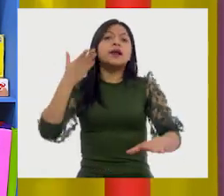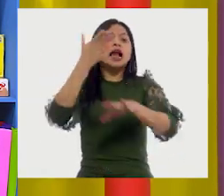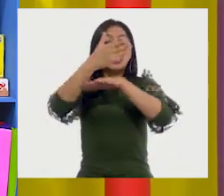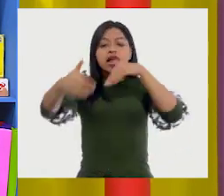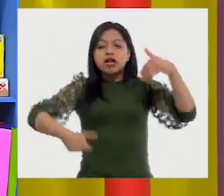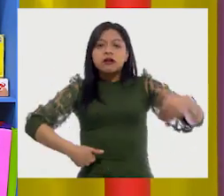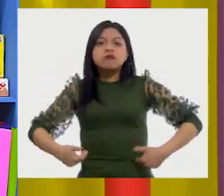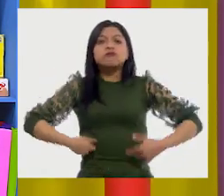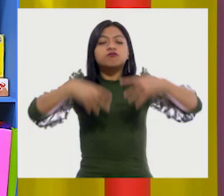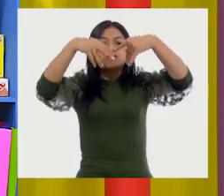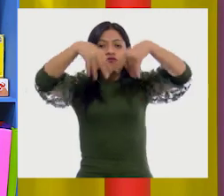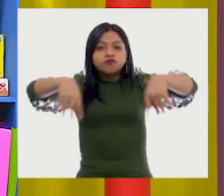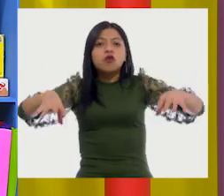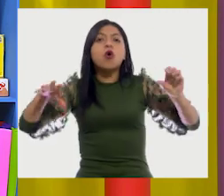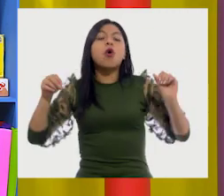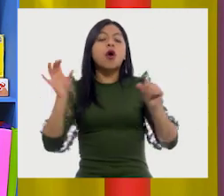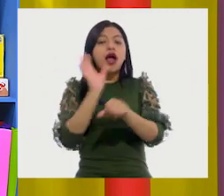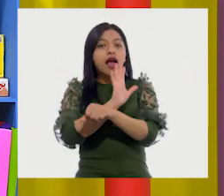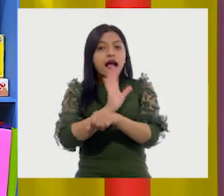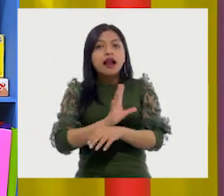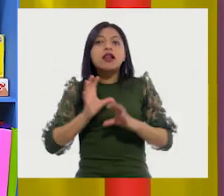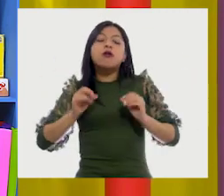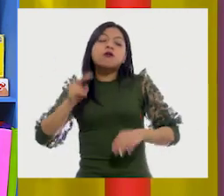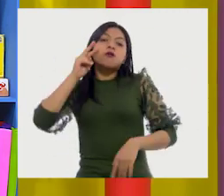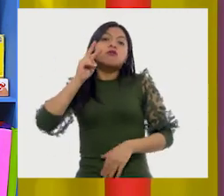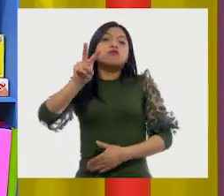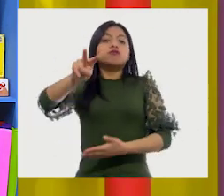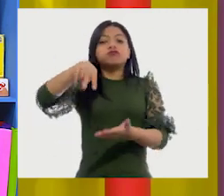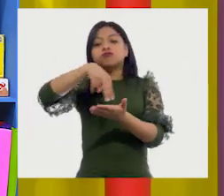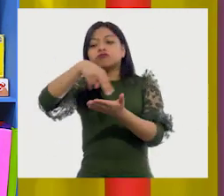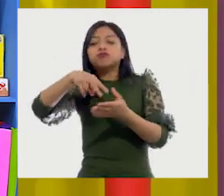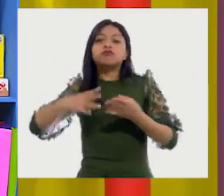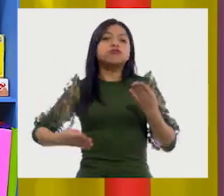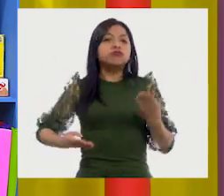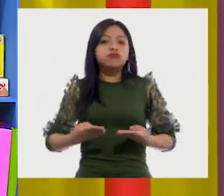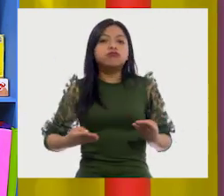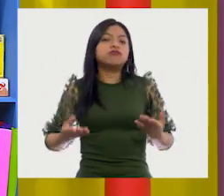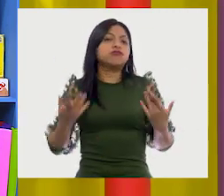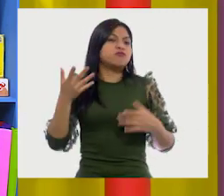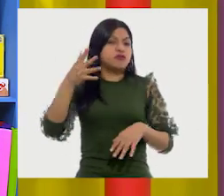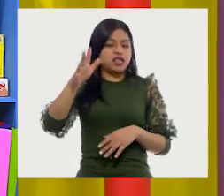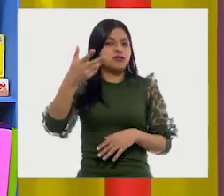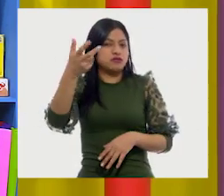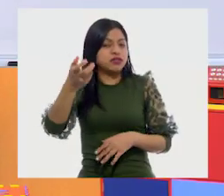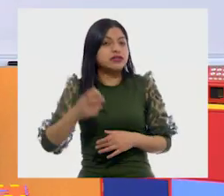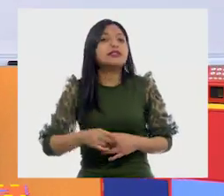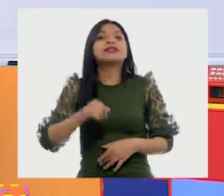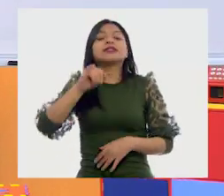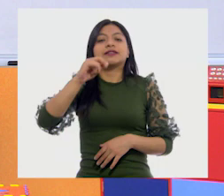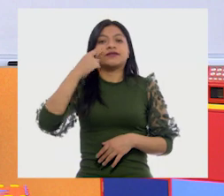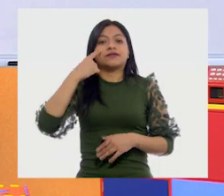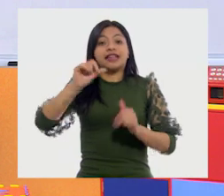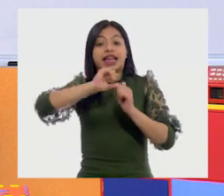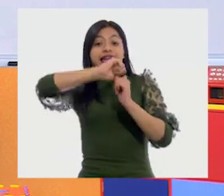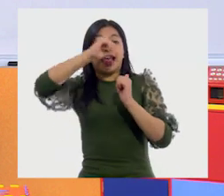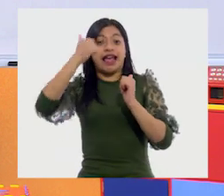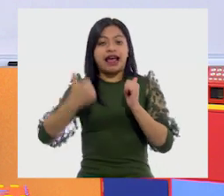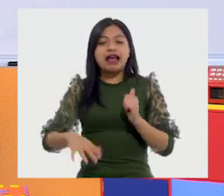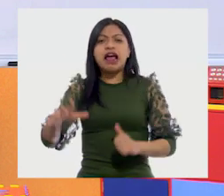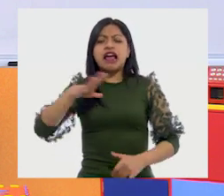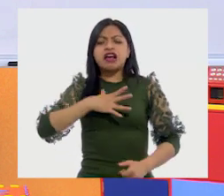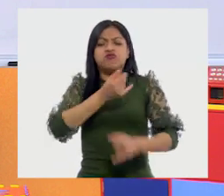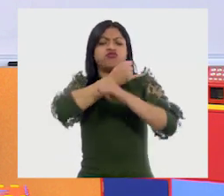película, de un baile, de... Más o menos. De hecho, el artístico no viene tanta